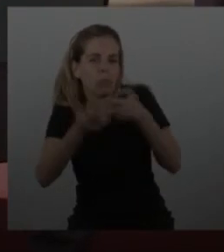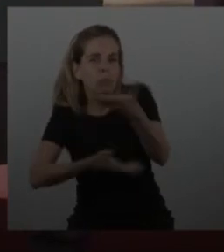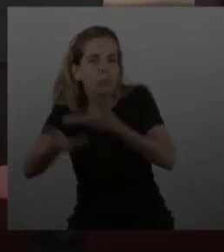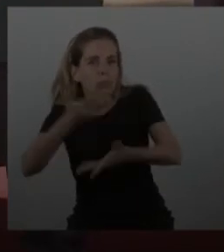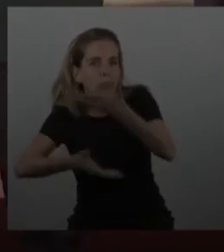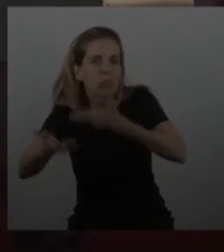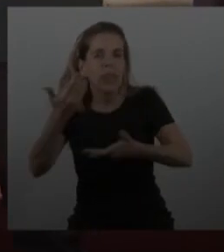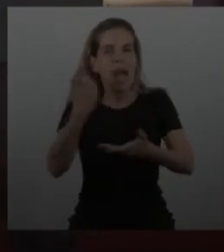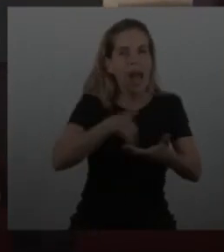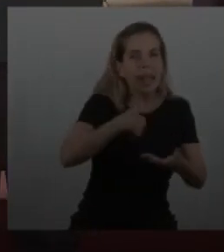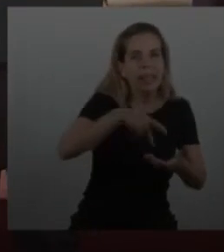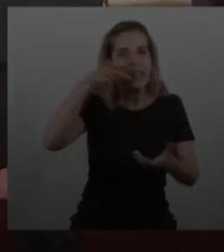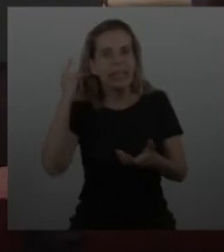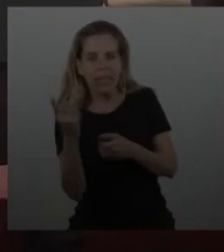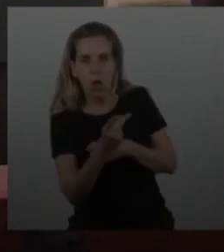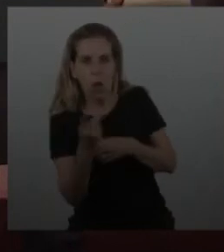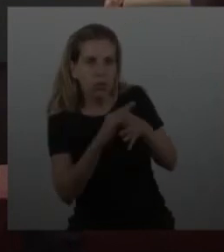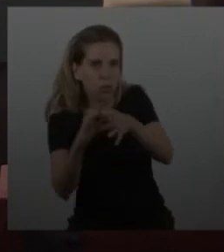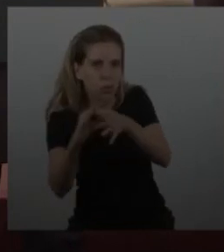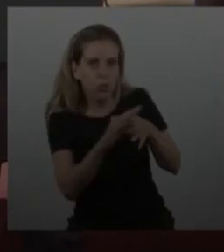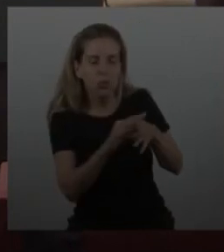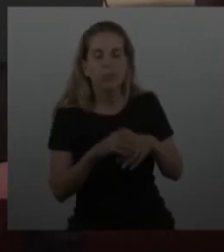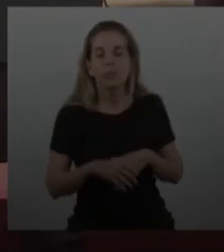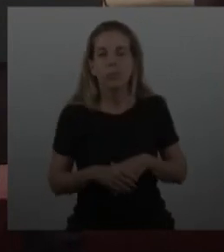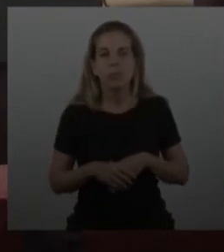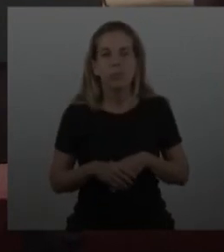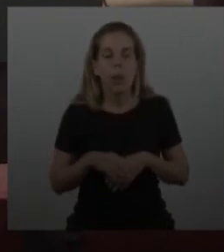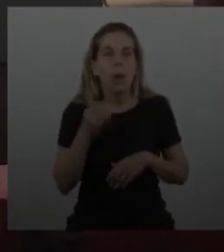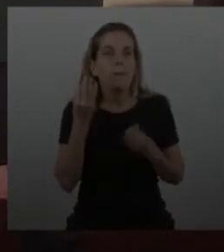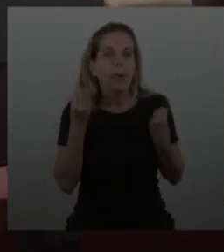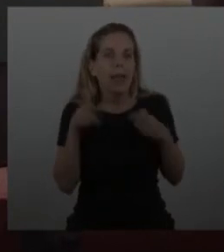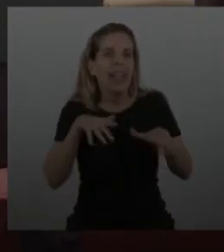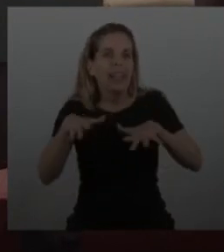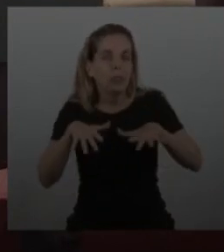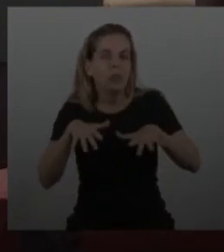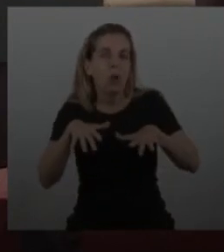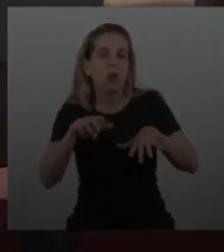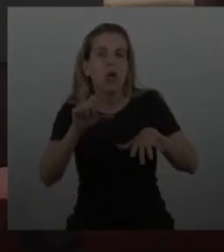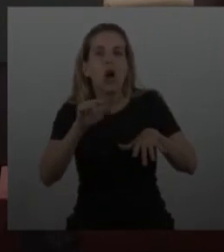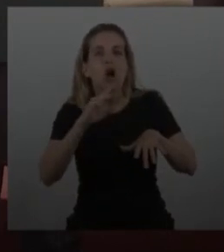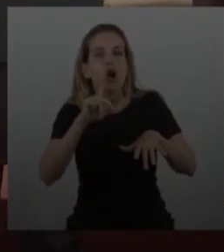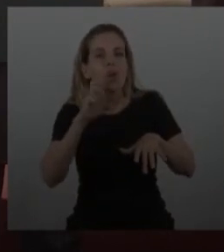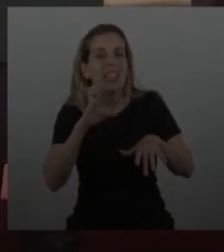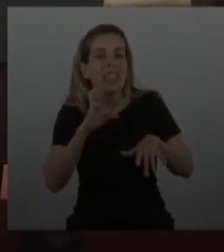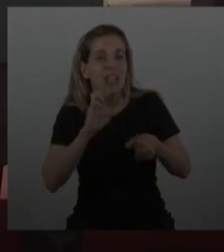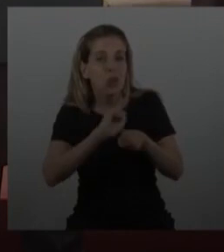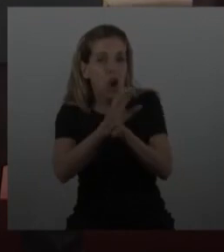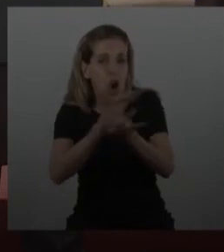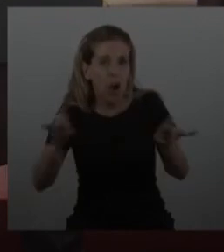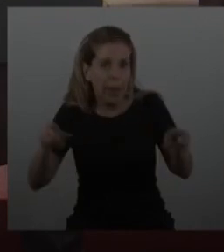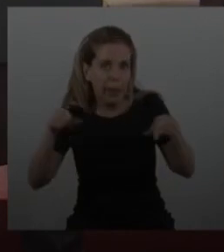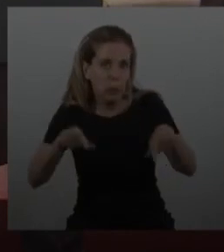Argentina y Chile. Porque la pandemia del COVID-19 nos ha dejado importantes